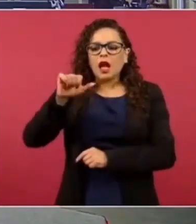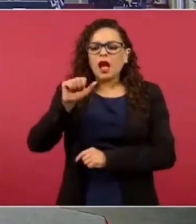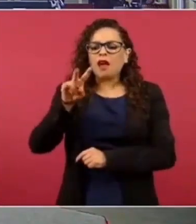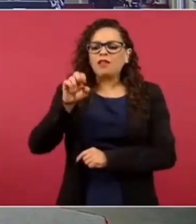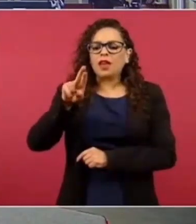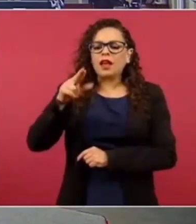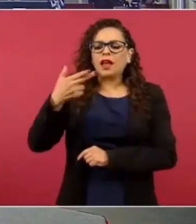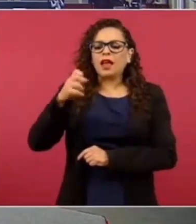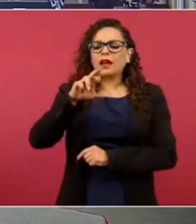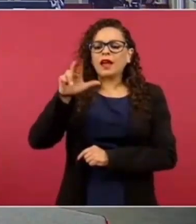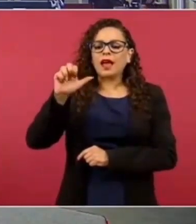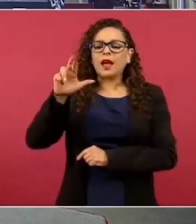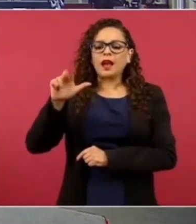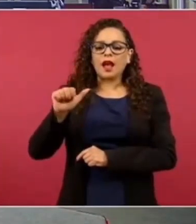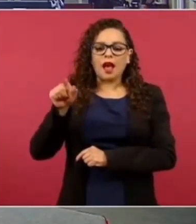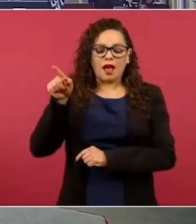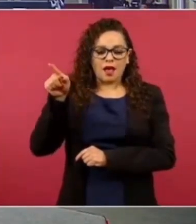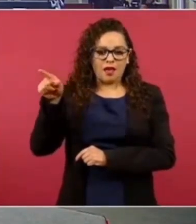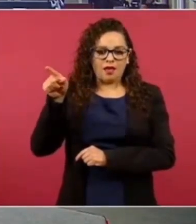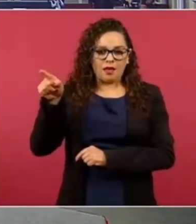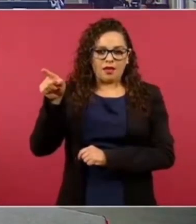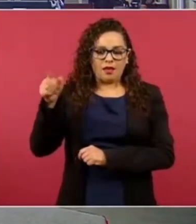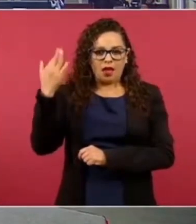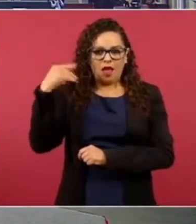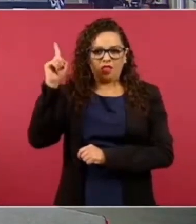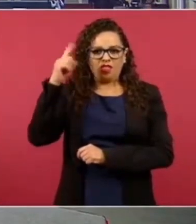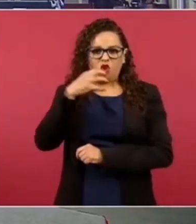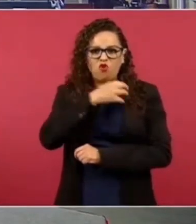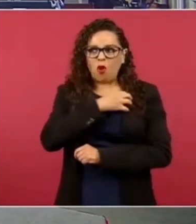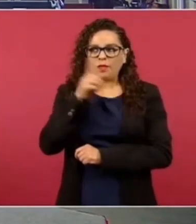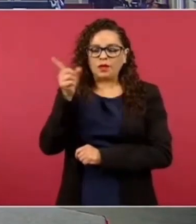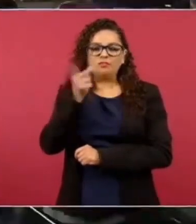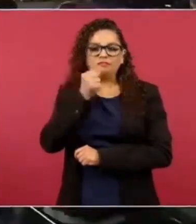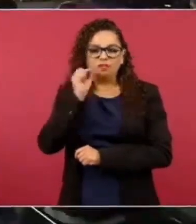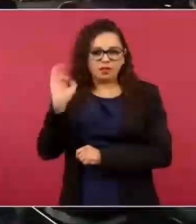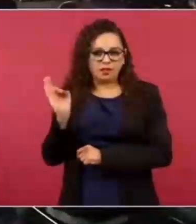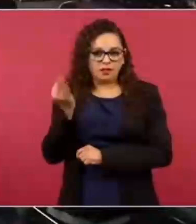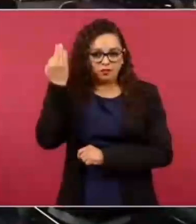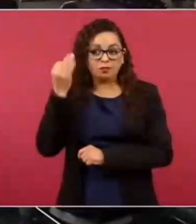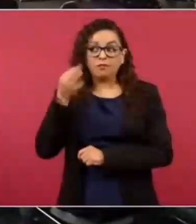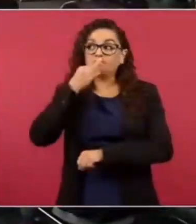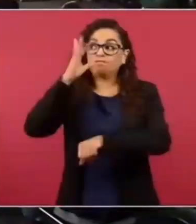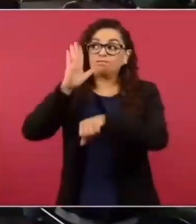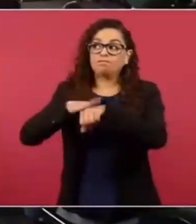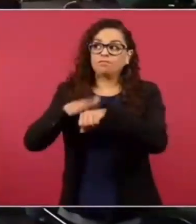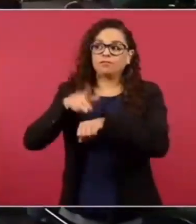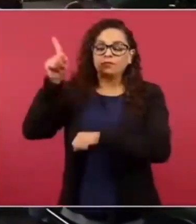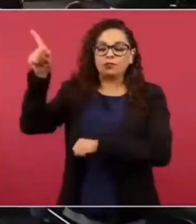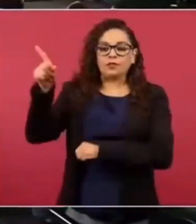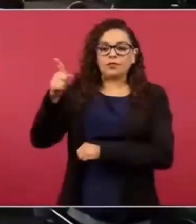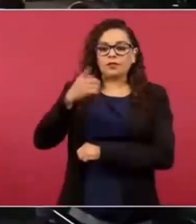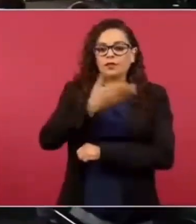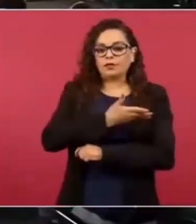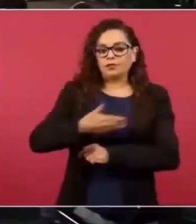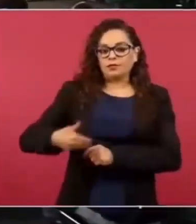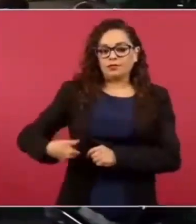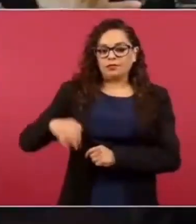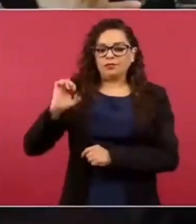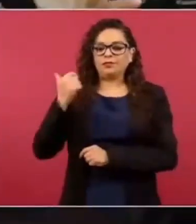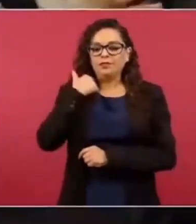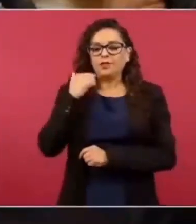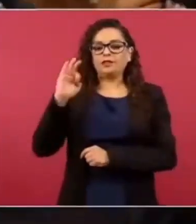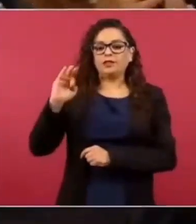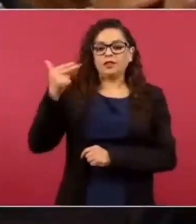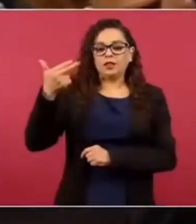quien era comisario de la Policía Federal, quien fue quien alertó a Calderón en torno a las actividades de García Luna en su